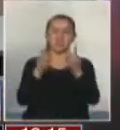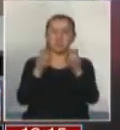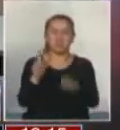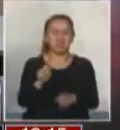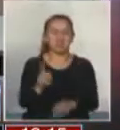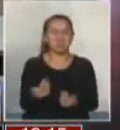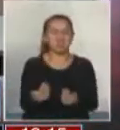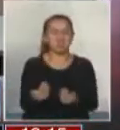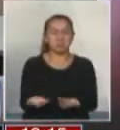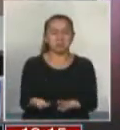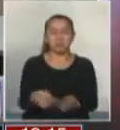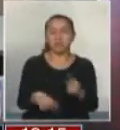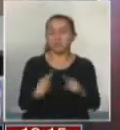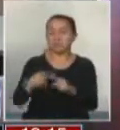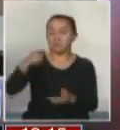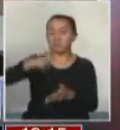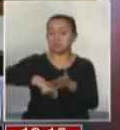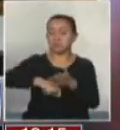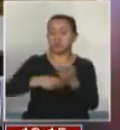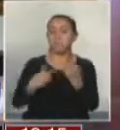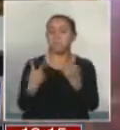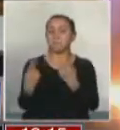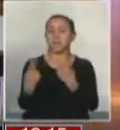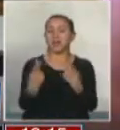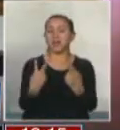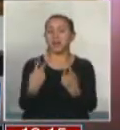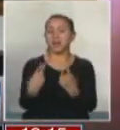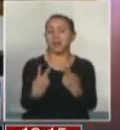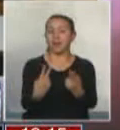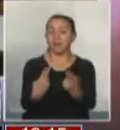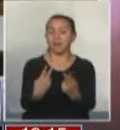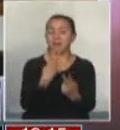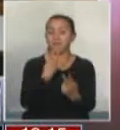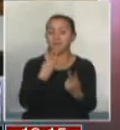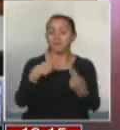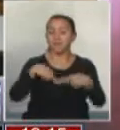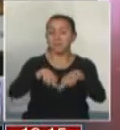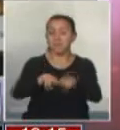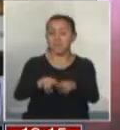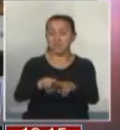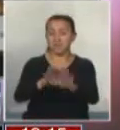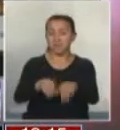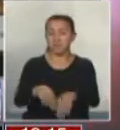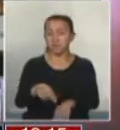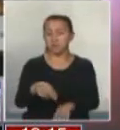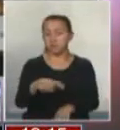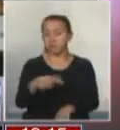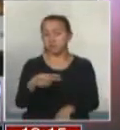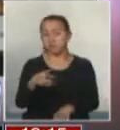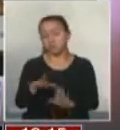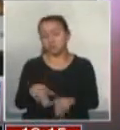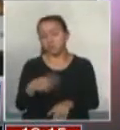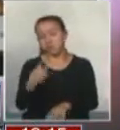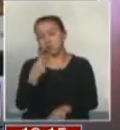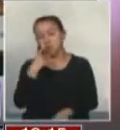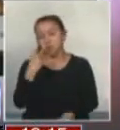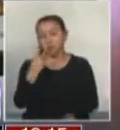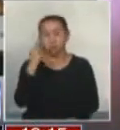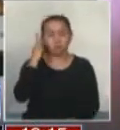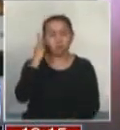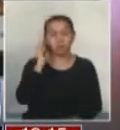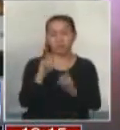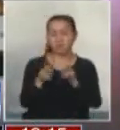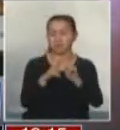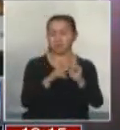Incluso se llegó a afirmar que las parejas que convivían, ya sea del mismo sexo o distinto sexo, tendrían que resolver sus